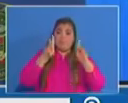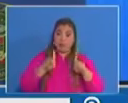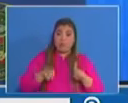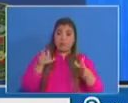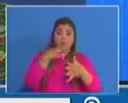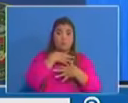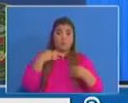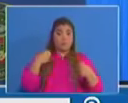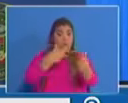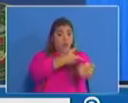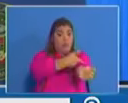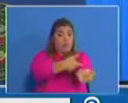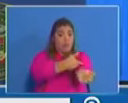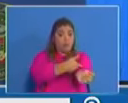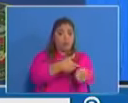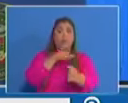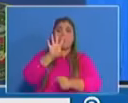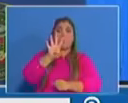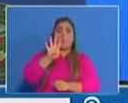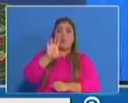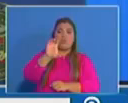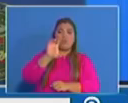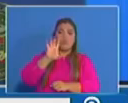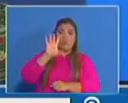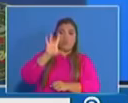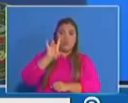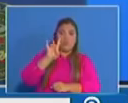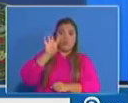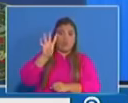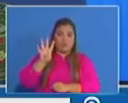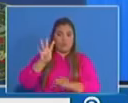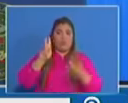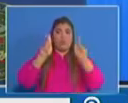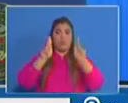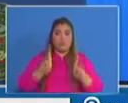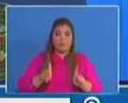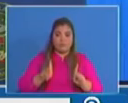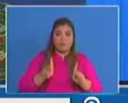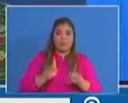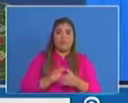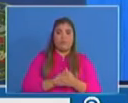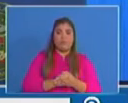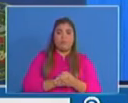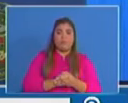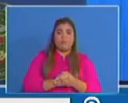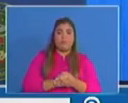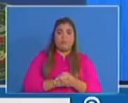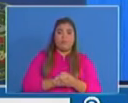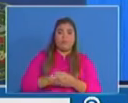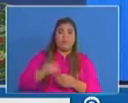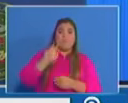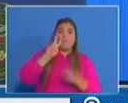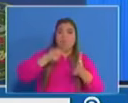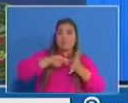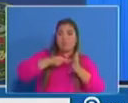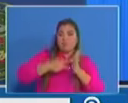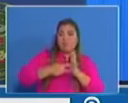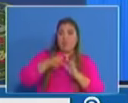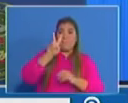484 personas, lo que corresponde a 29 nuevos casos.